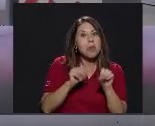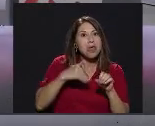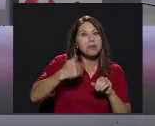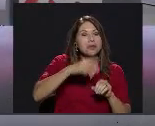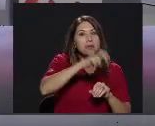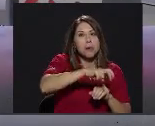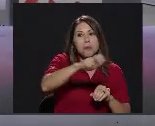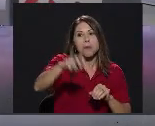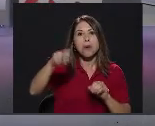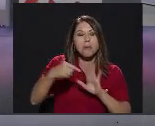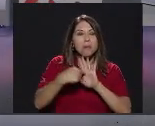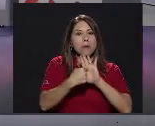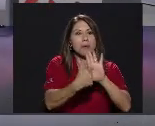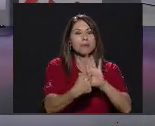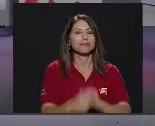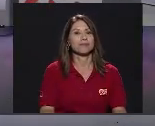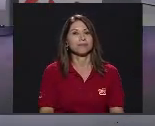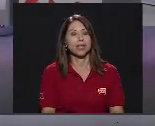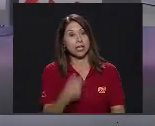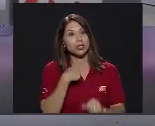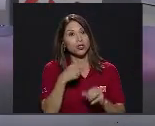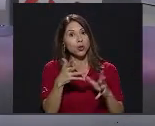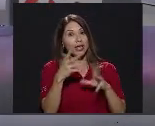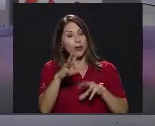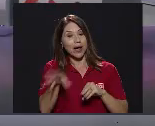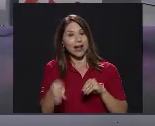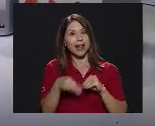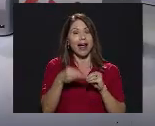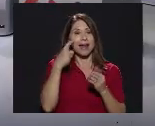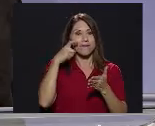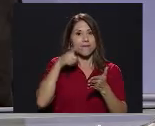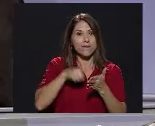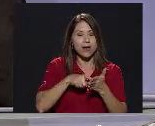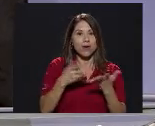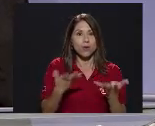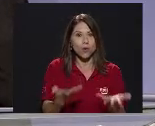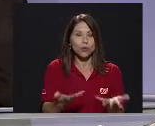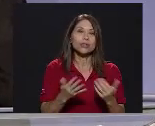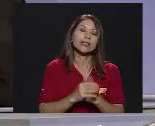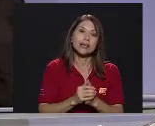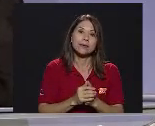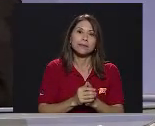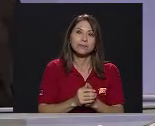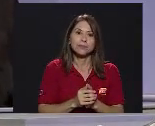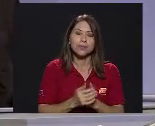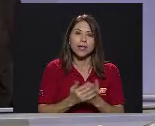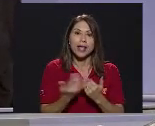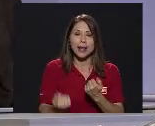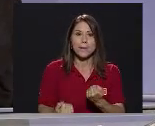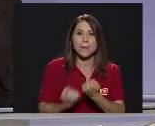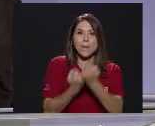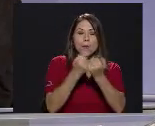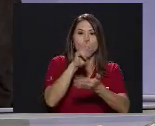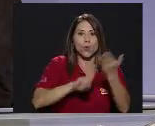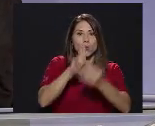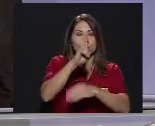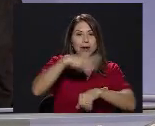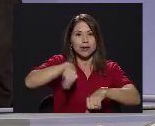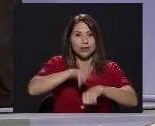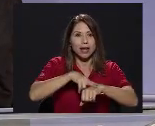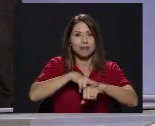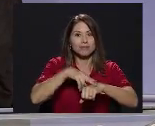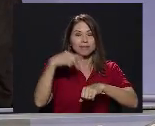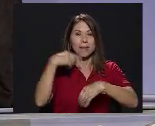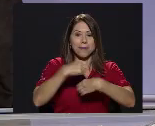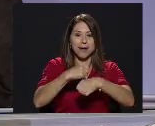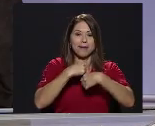Agregar Y reconocer Muy enfáticamente El apoyo De la Universidad Nacional Para realizar